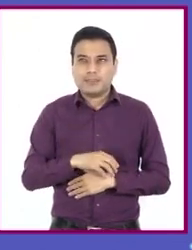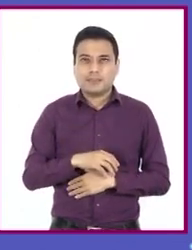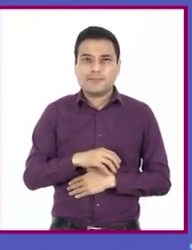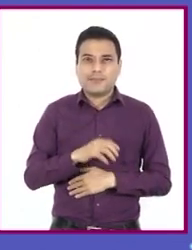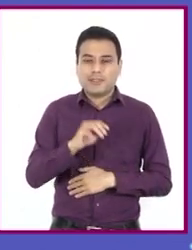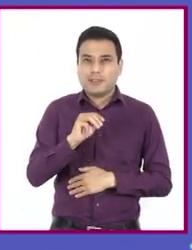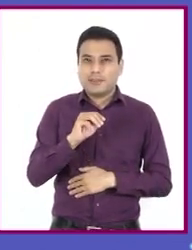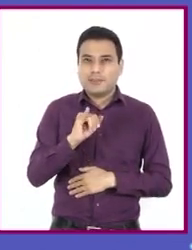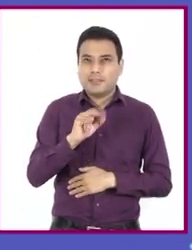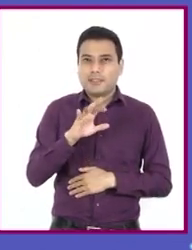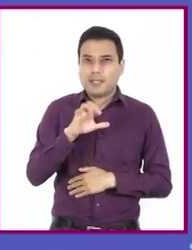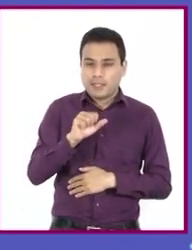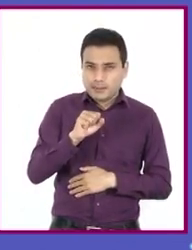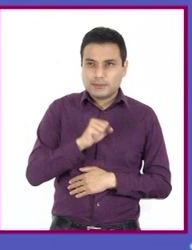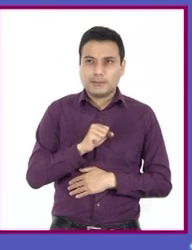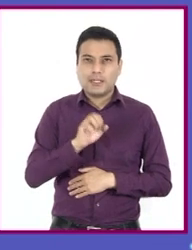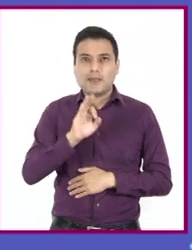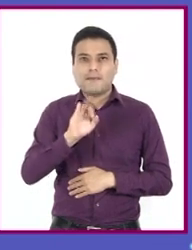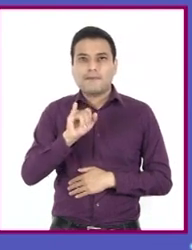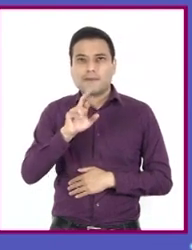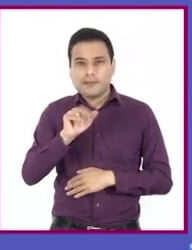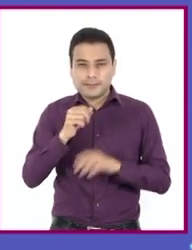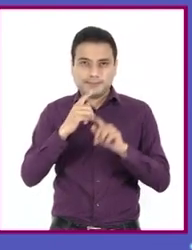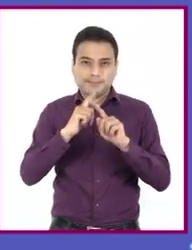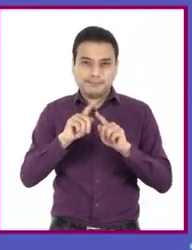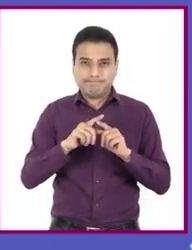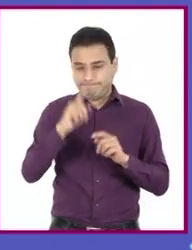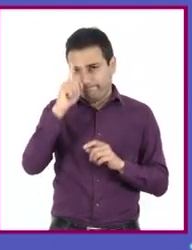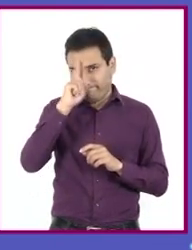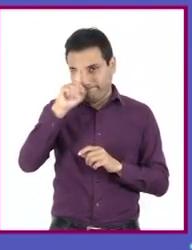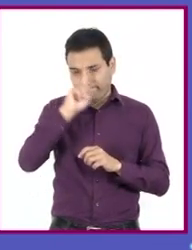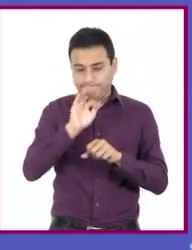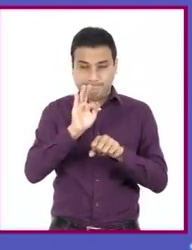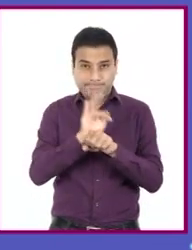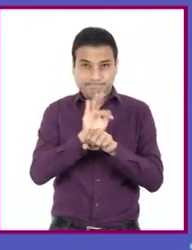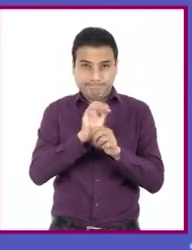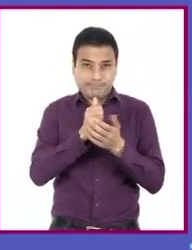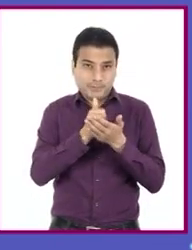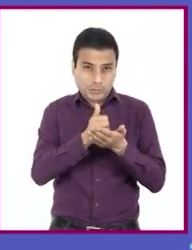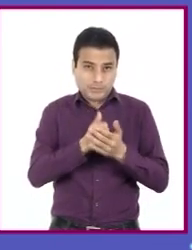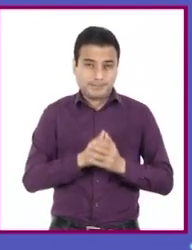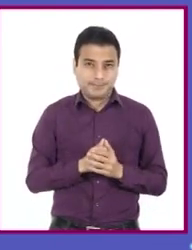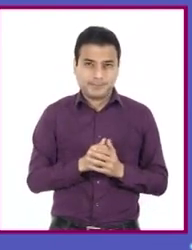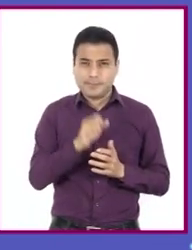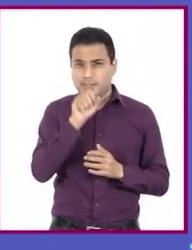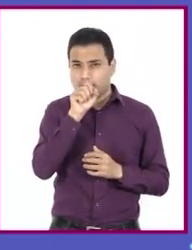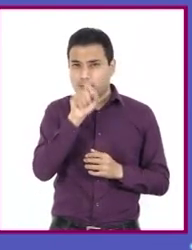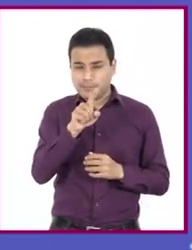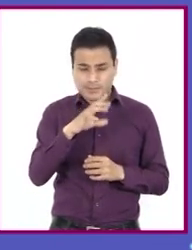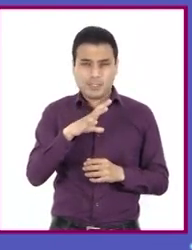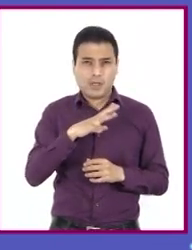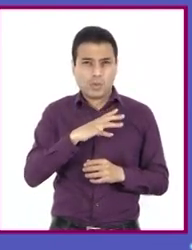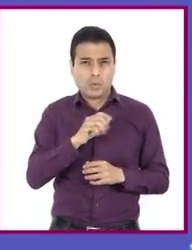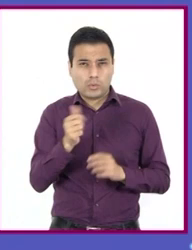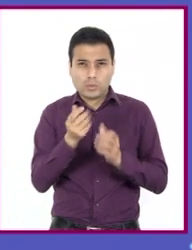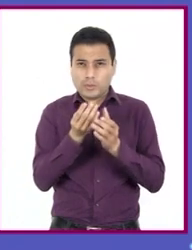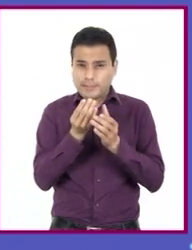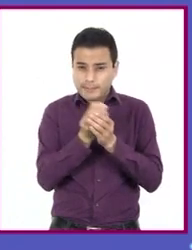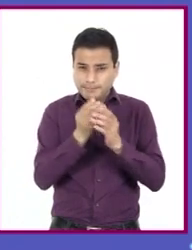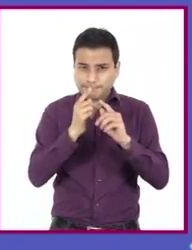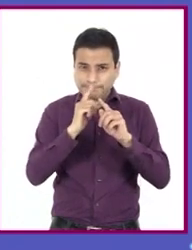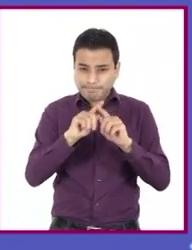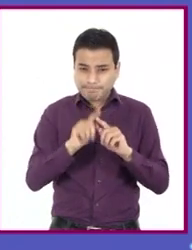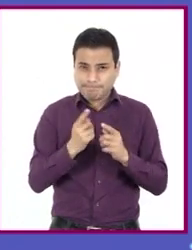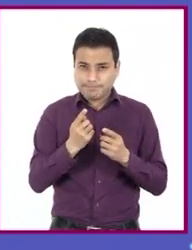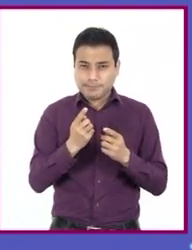otros que son los más recomendados para el consumo humano. De ahí tenemos otras clasificaciones en donde ya intervienen